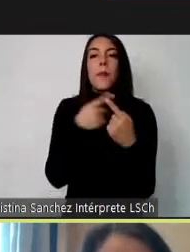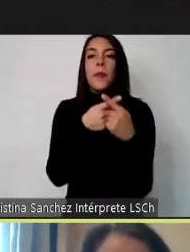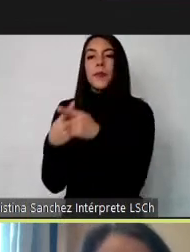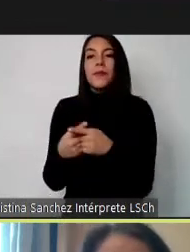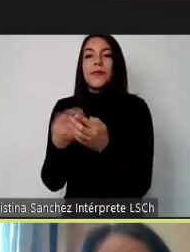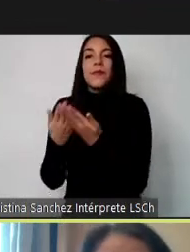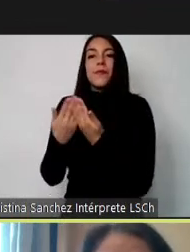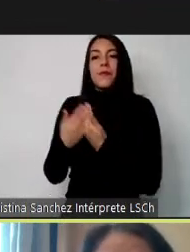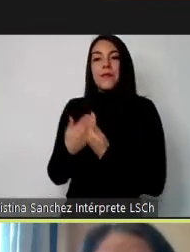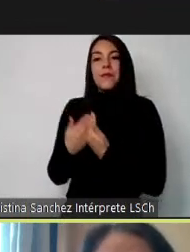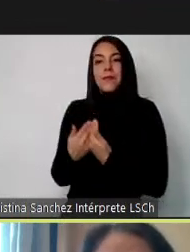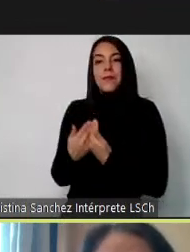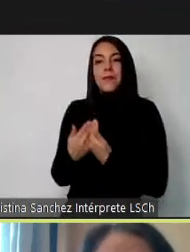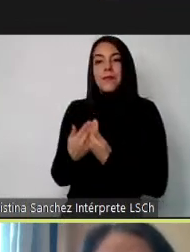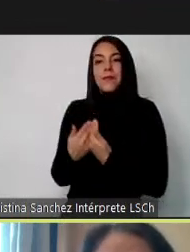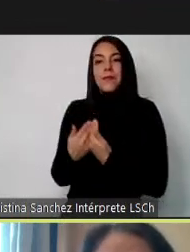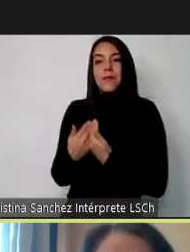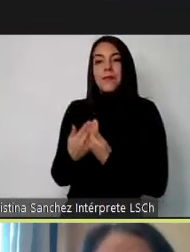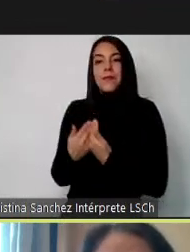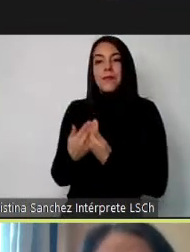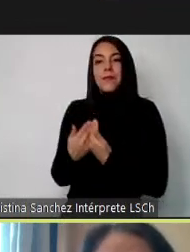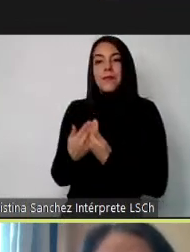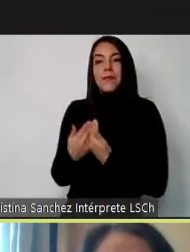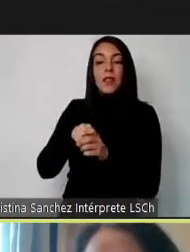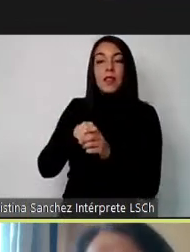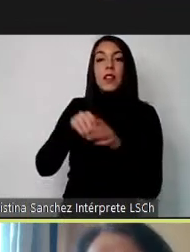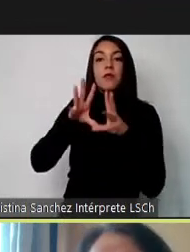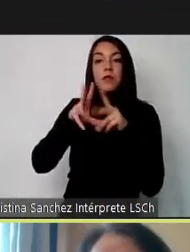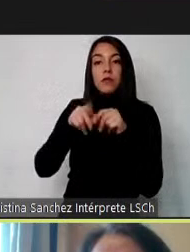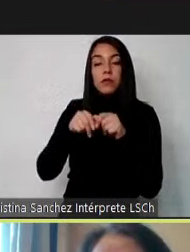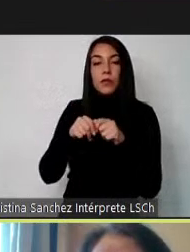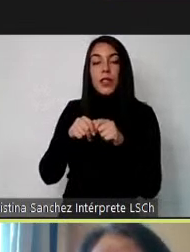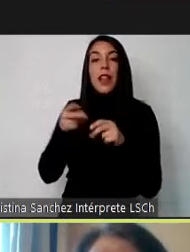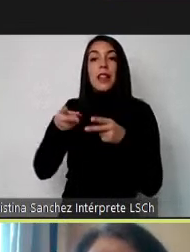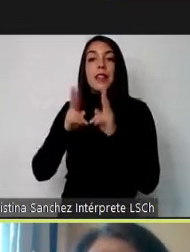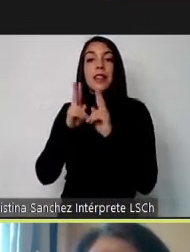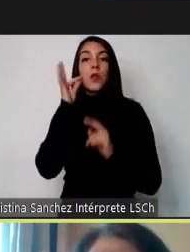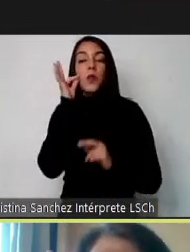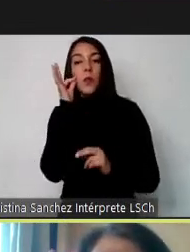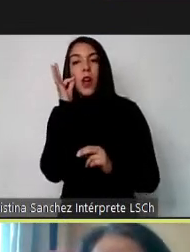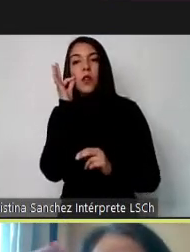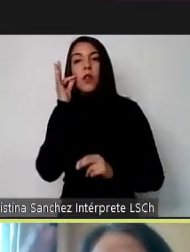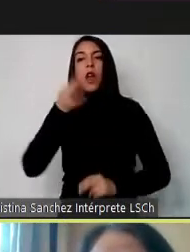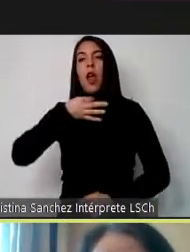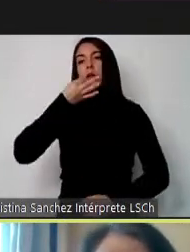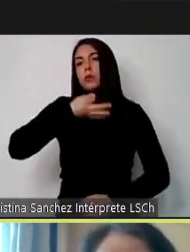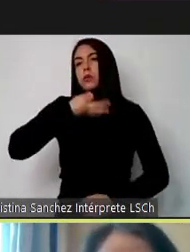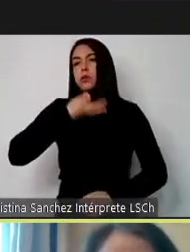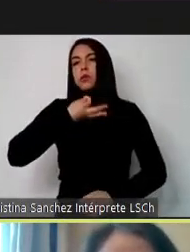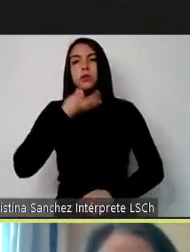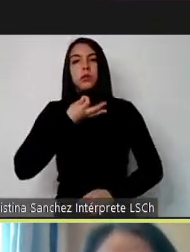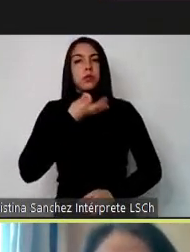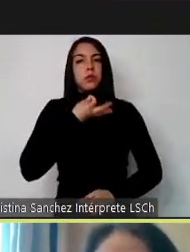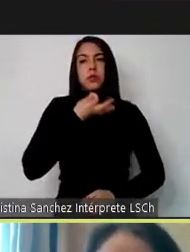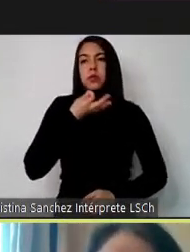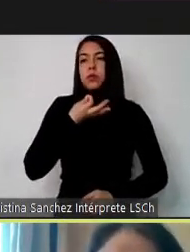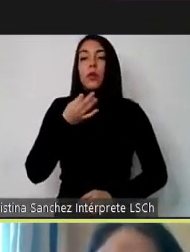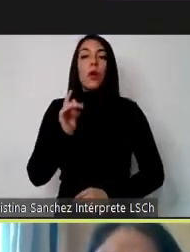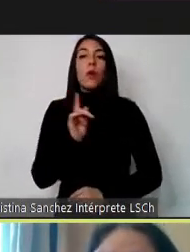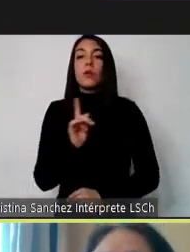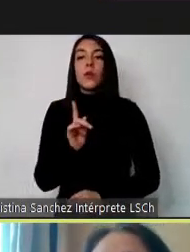familia. Los derechos humanos no pueden quedar a nivel de discurso, en abstracto, sino que